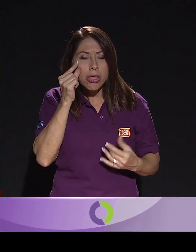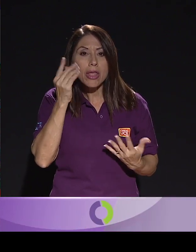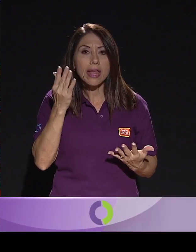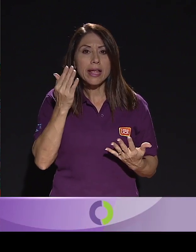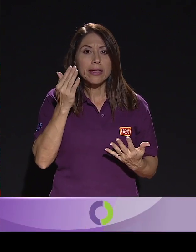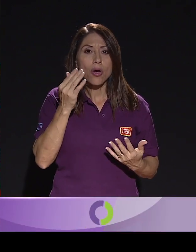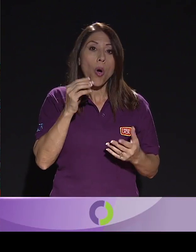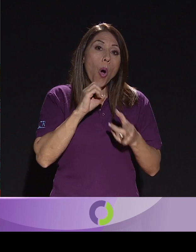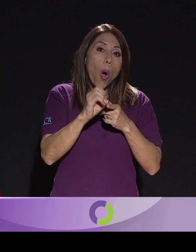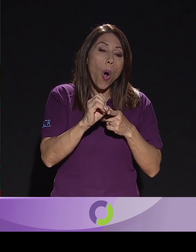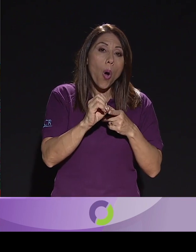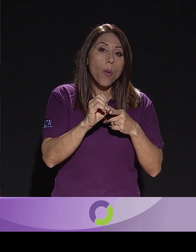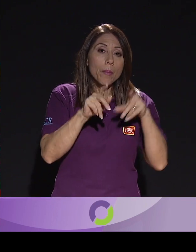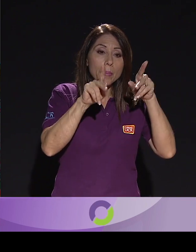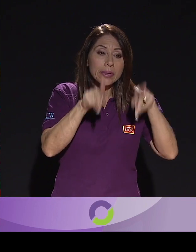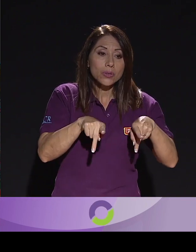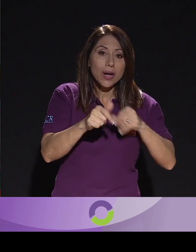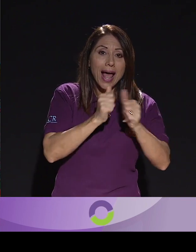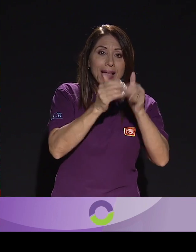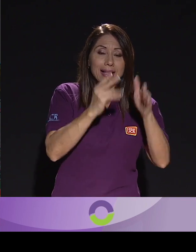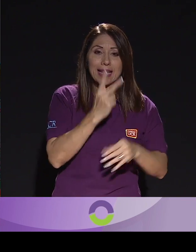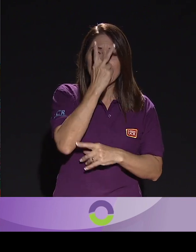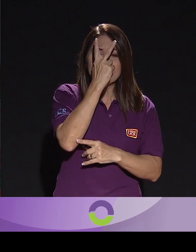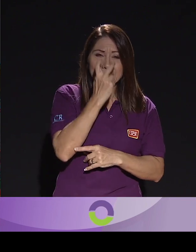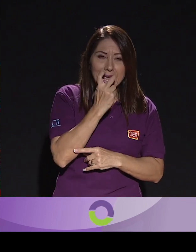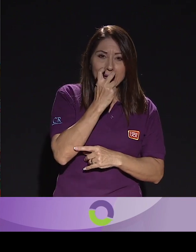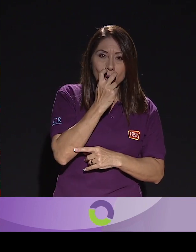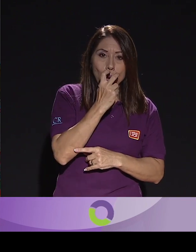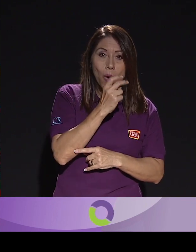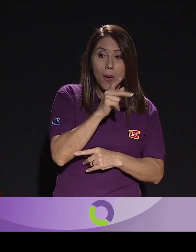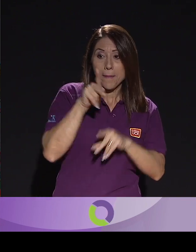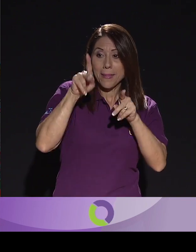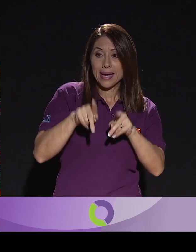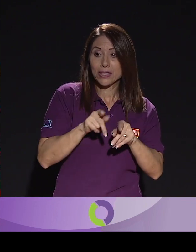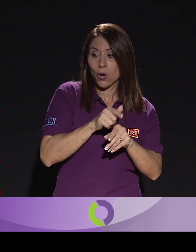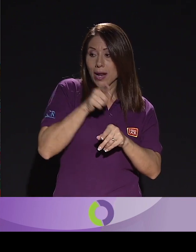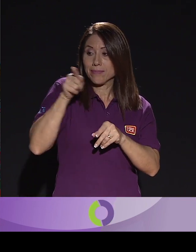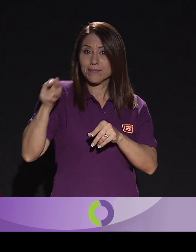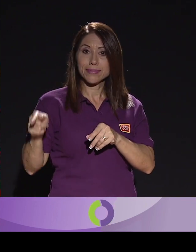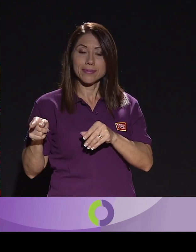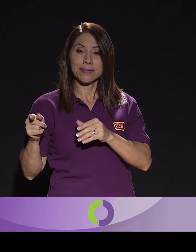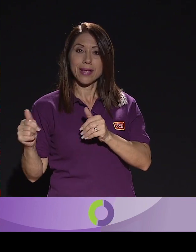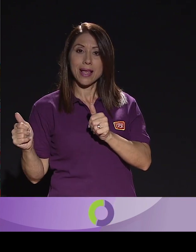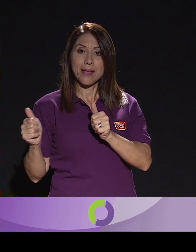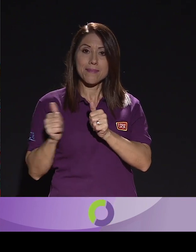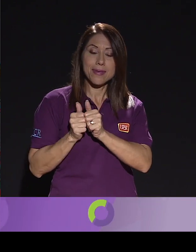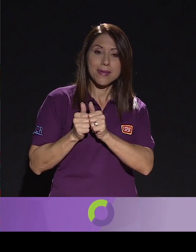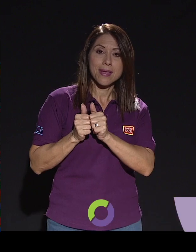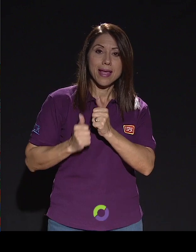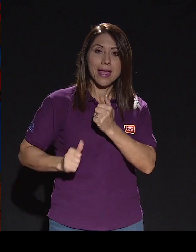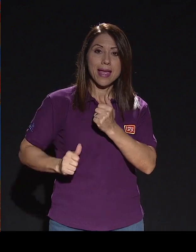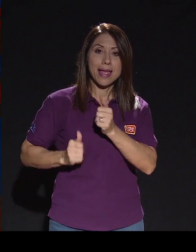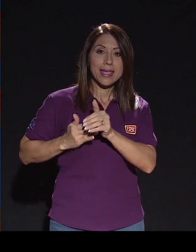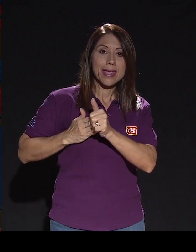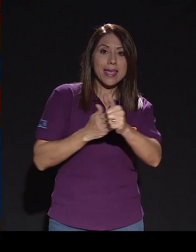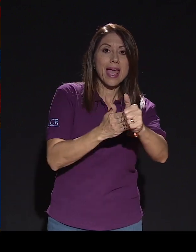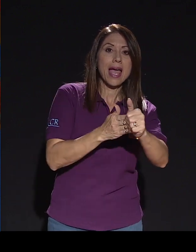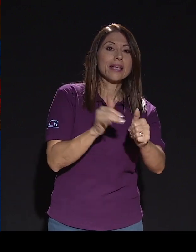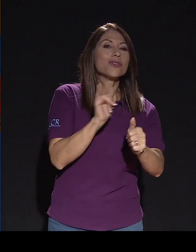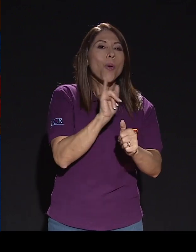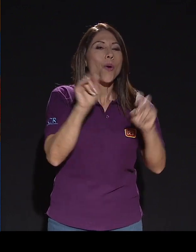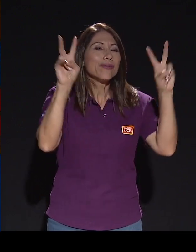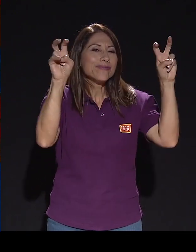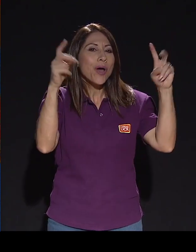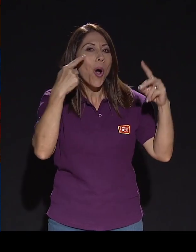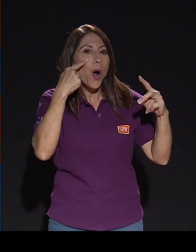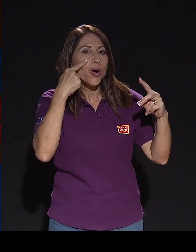o el atleta ciego el guía los ojos los lleva por su carril y le va avisando, le va diciendo cómo va la carrera.